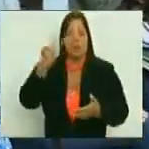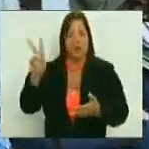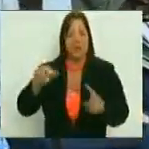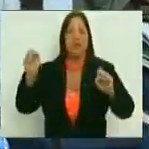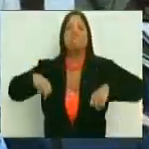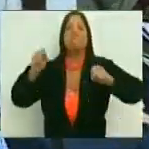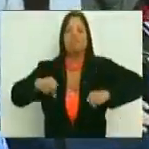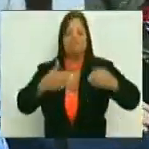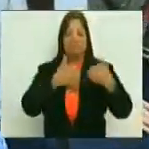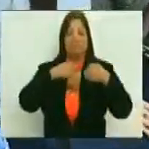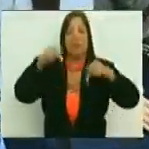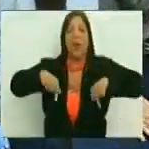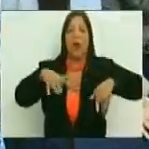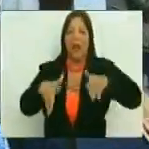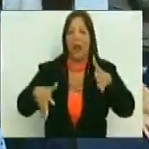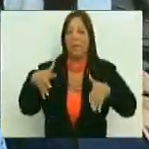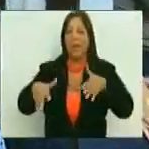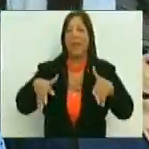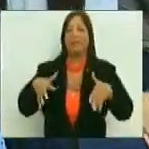Venezuela.